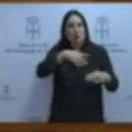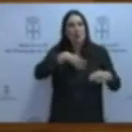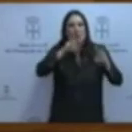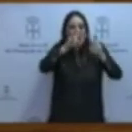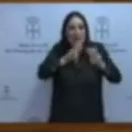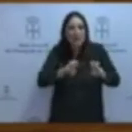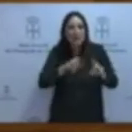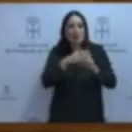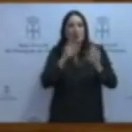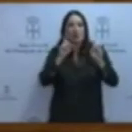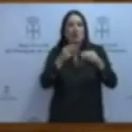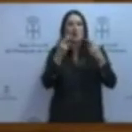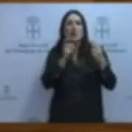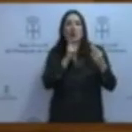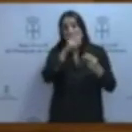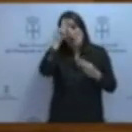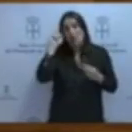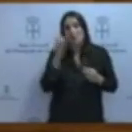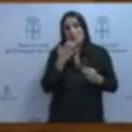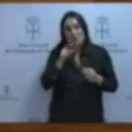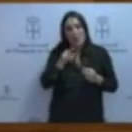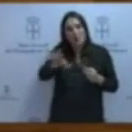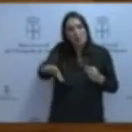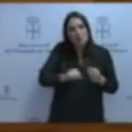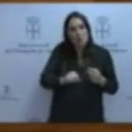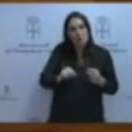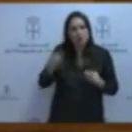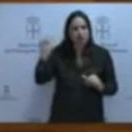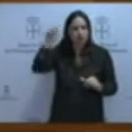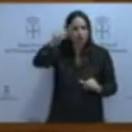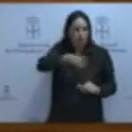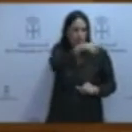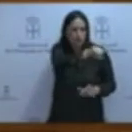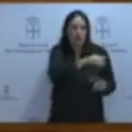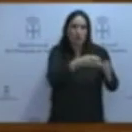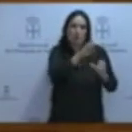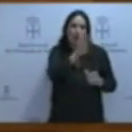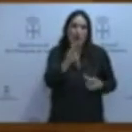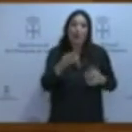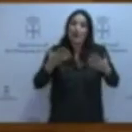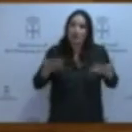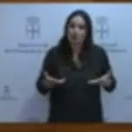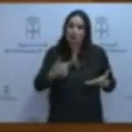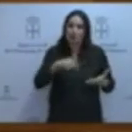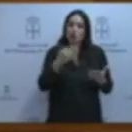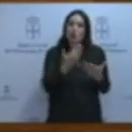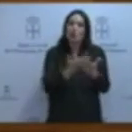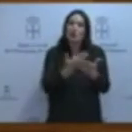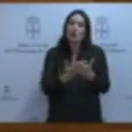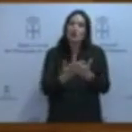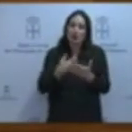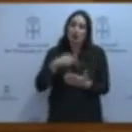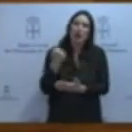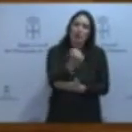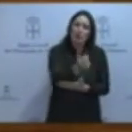la educación pública en la Comunidad de Madrid, donde han gobernado durante mucho tiempo. Por lo tanto, vamos a apoyar esta propuesta, pero no porque estemos